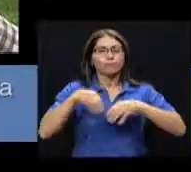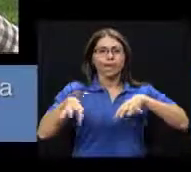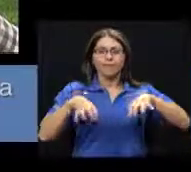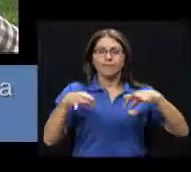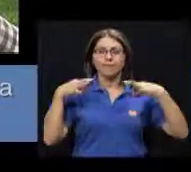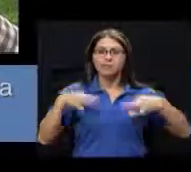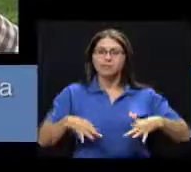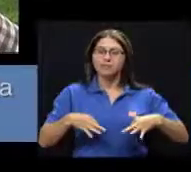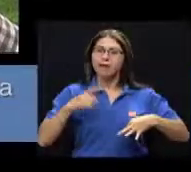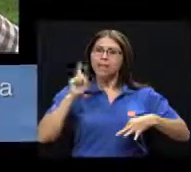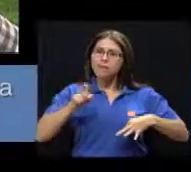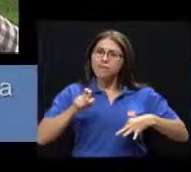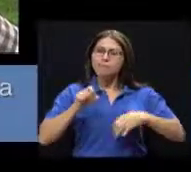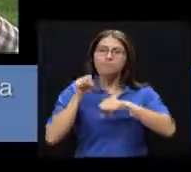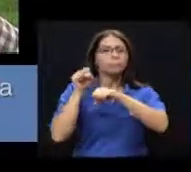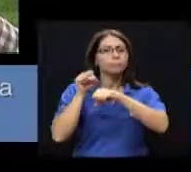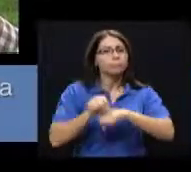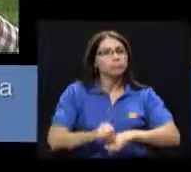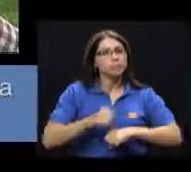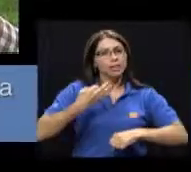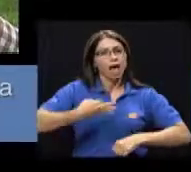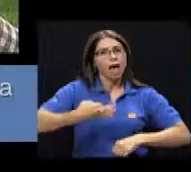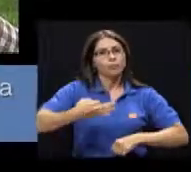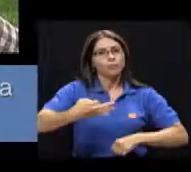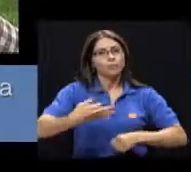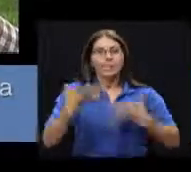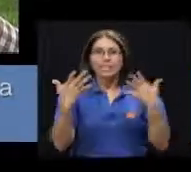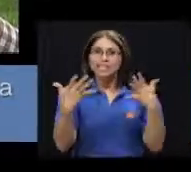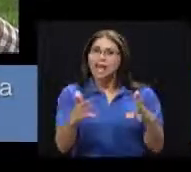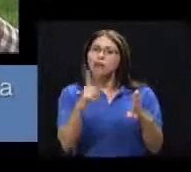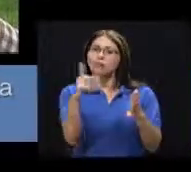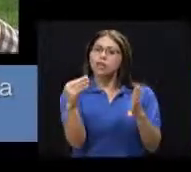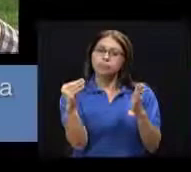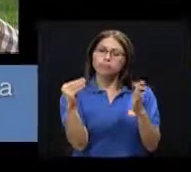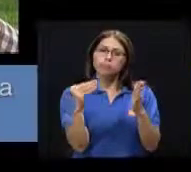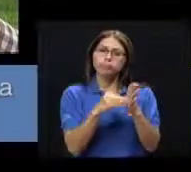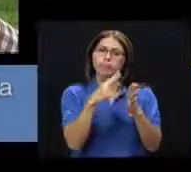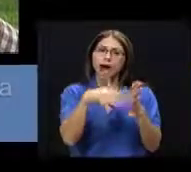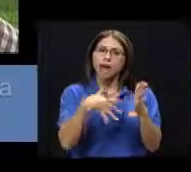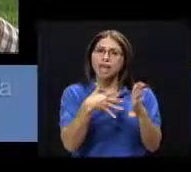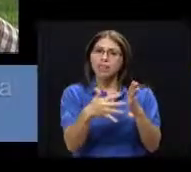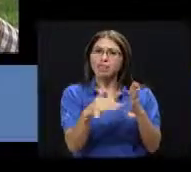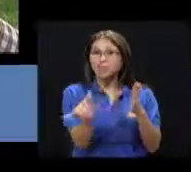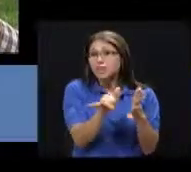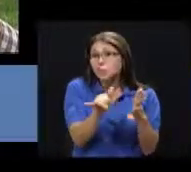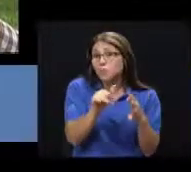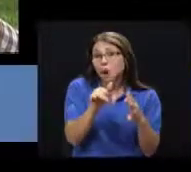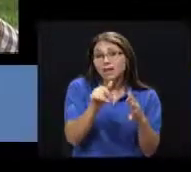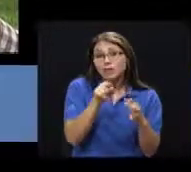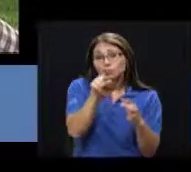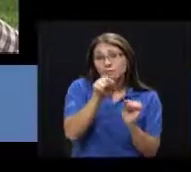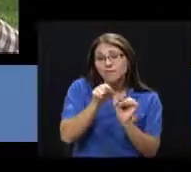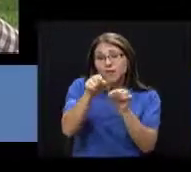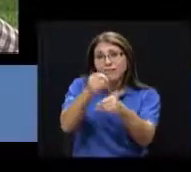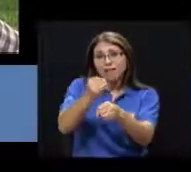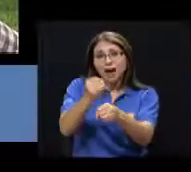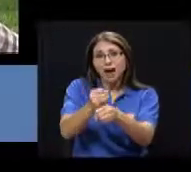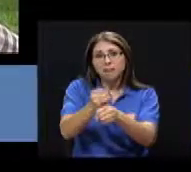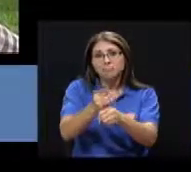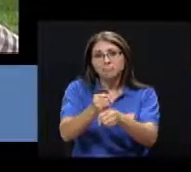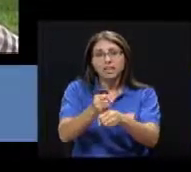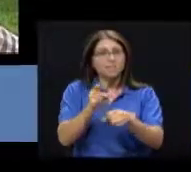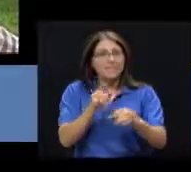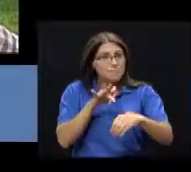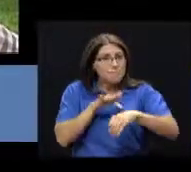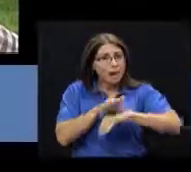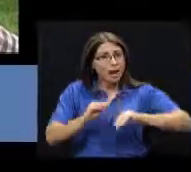la rutina diaria. sea, es algo como que ya usted lo pone en la agenda, igual que viene al trabajo, o sea, desde la mañana yo